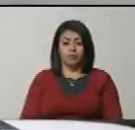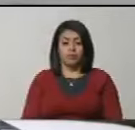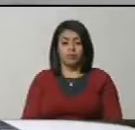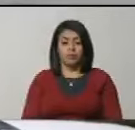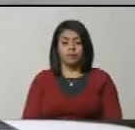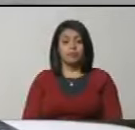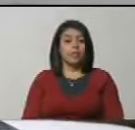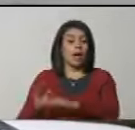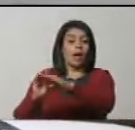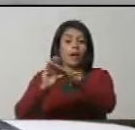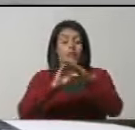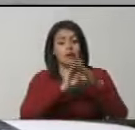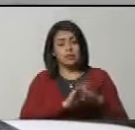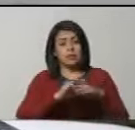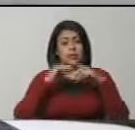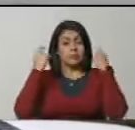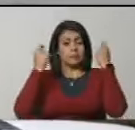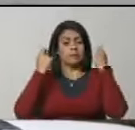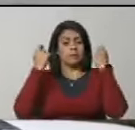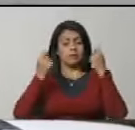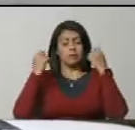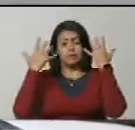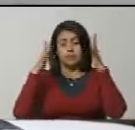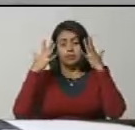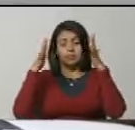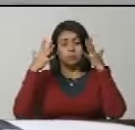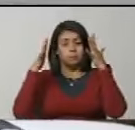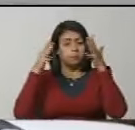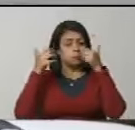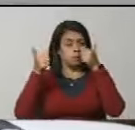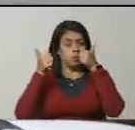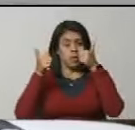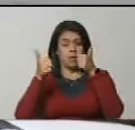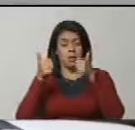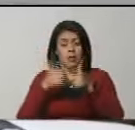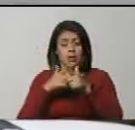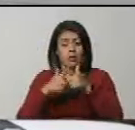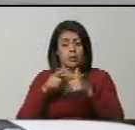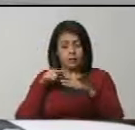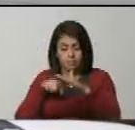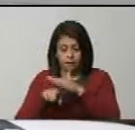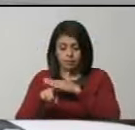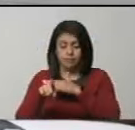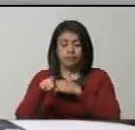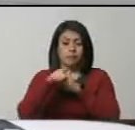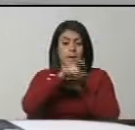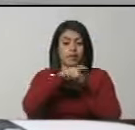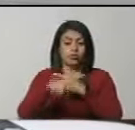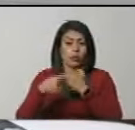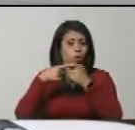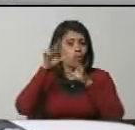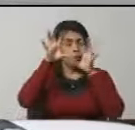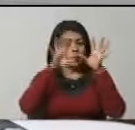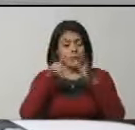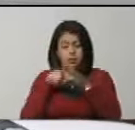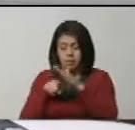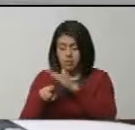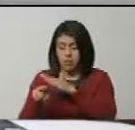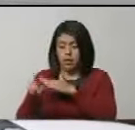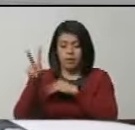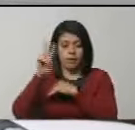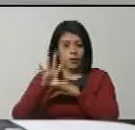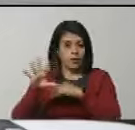Han convocado y han celebrado y aplaudido incursiones de mercenarios extranjeros en nuestra tierra.